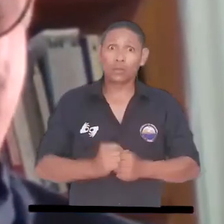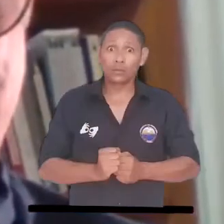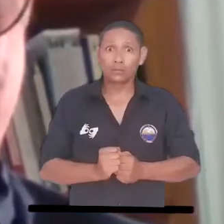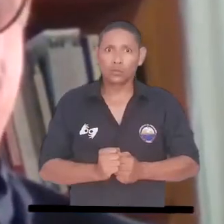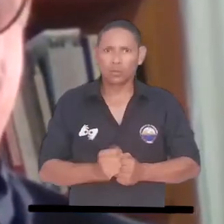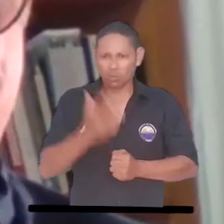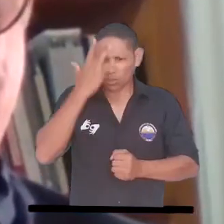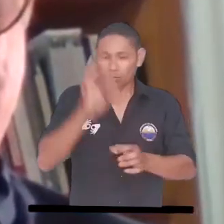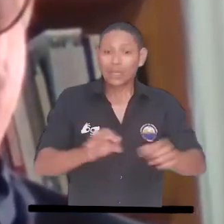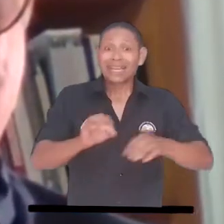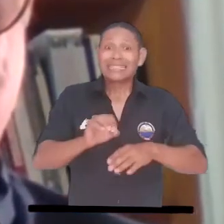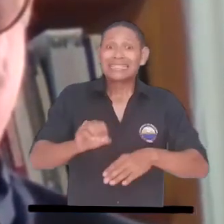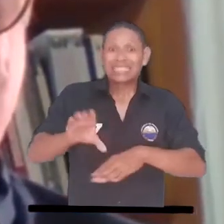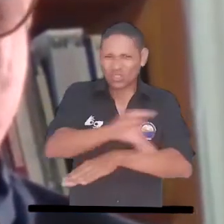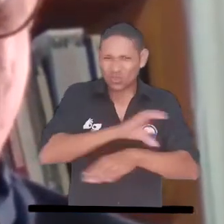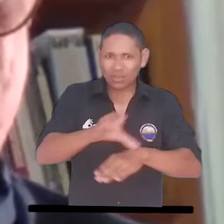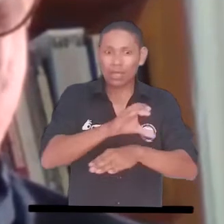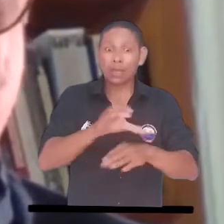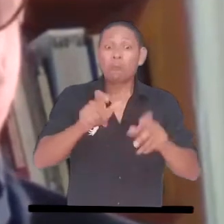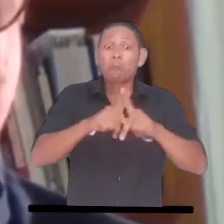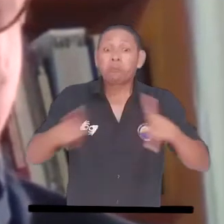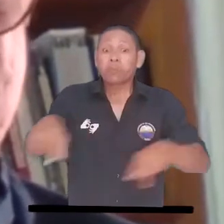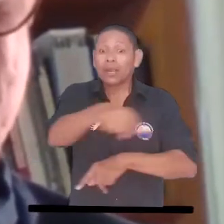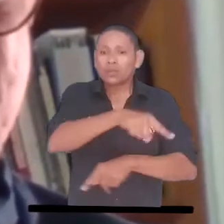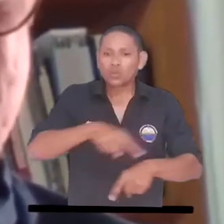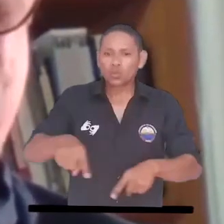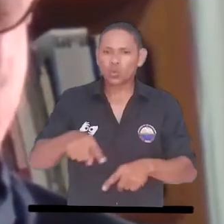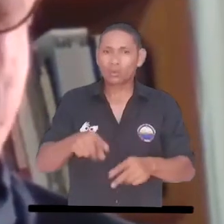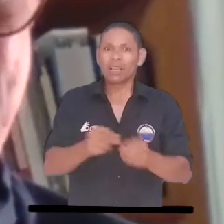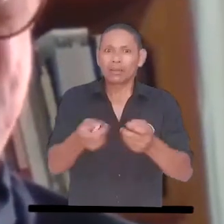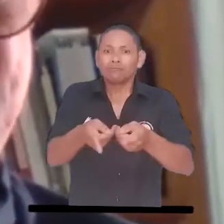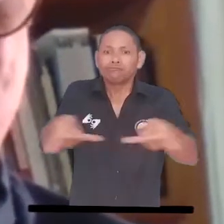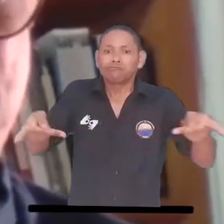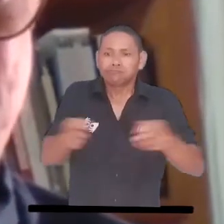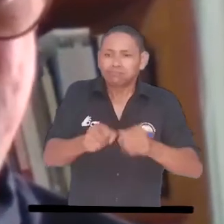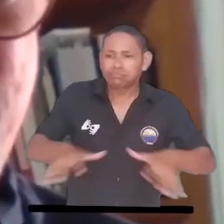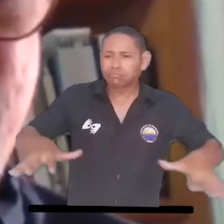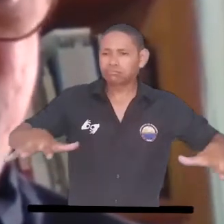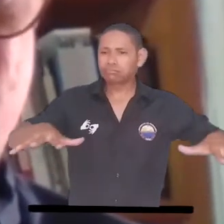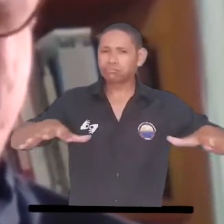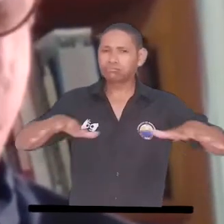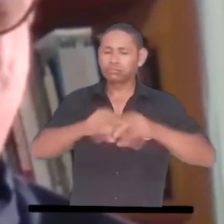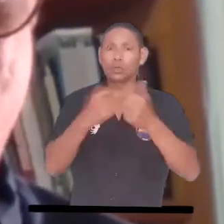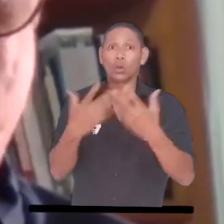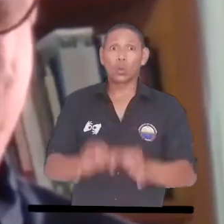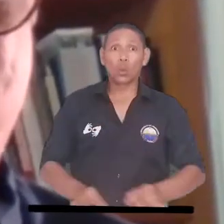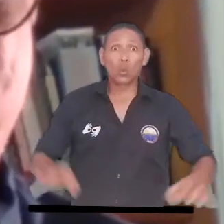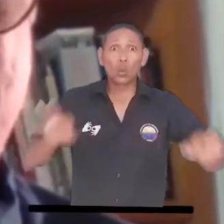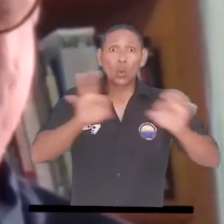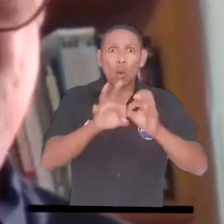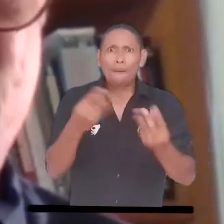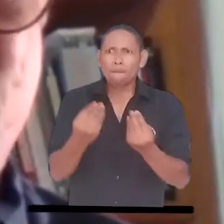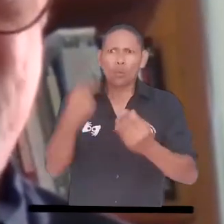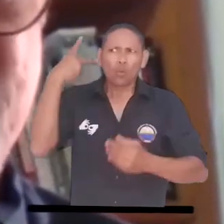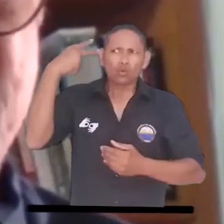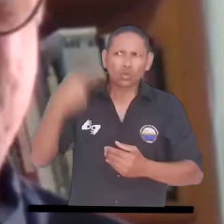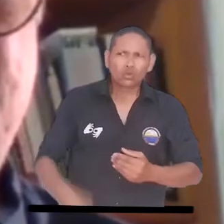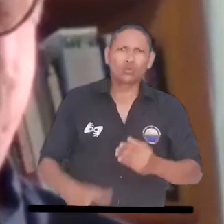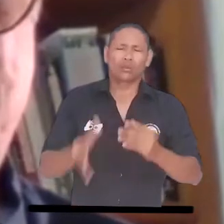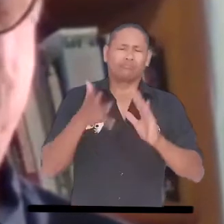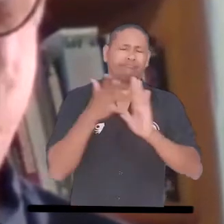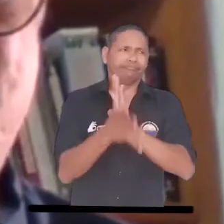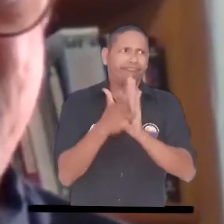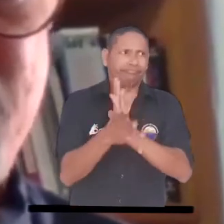a una ciudad, a unos habitantes, un espacio y un centro urbano que tiene mucho que